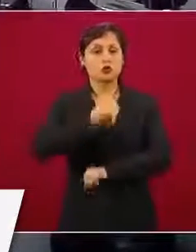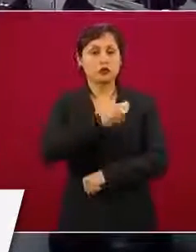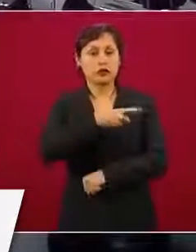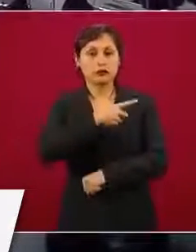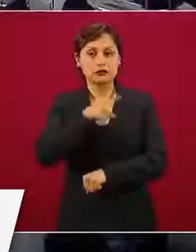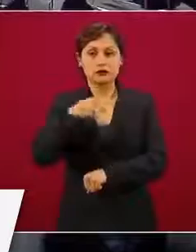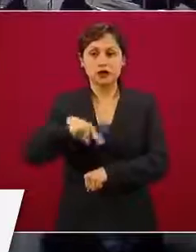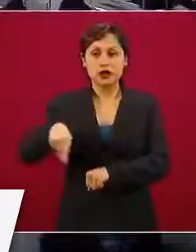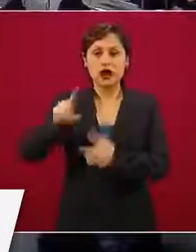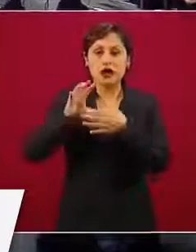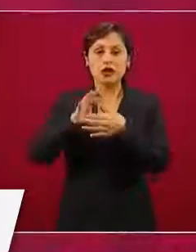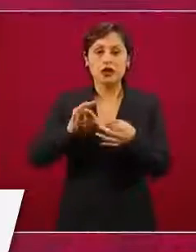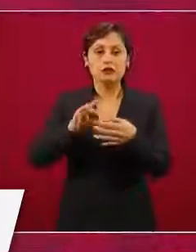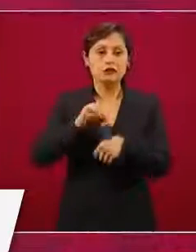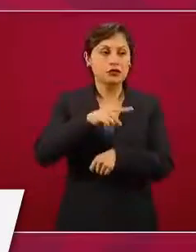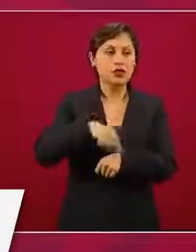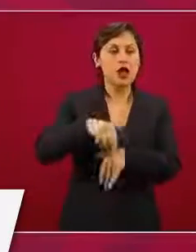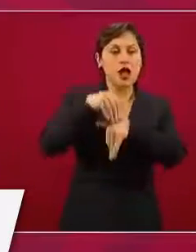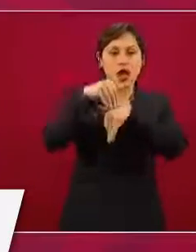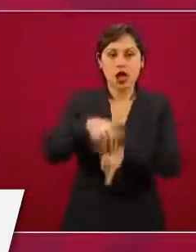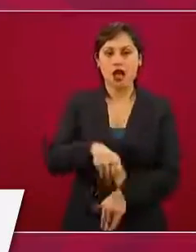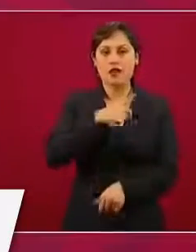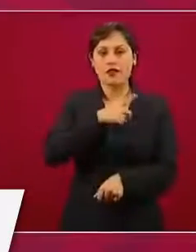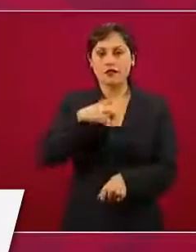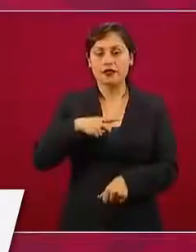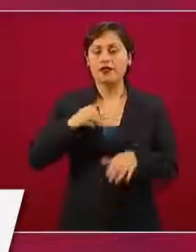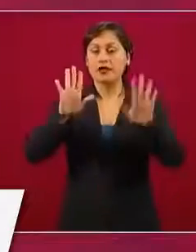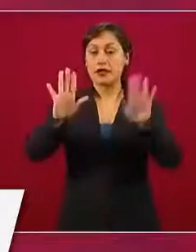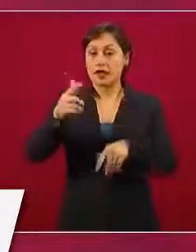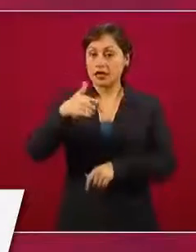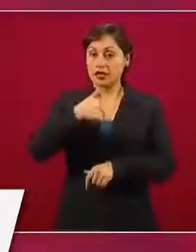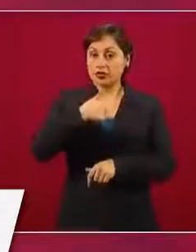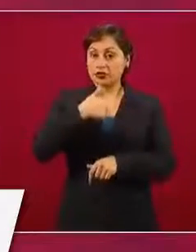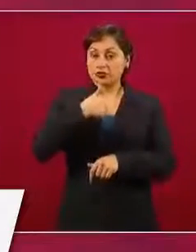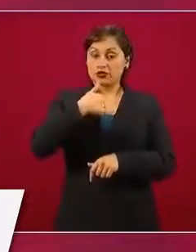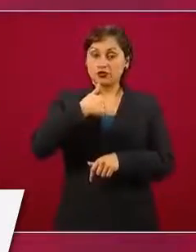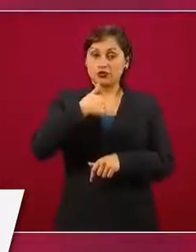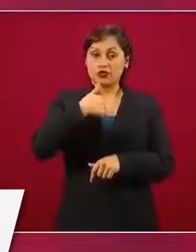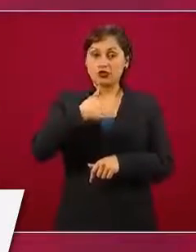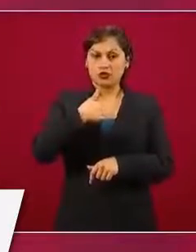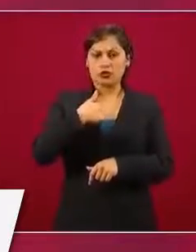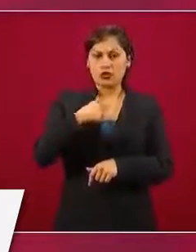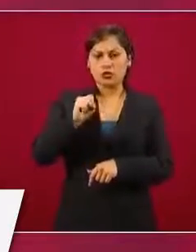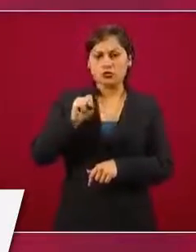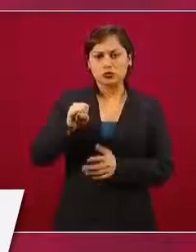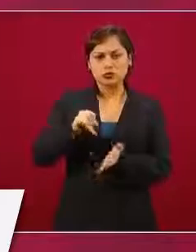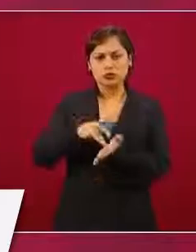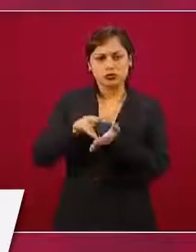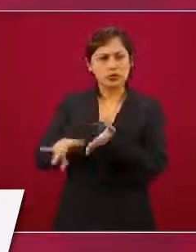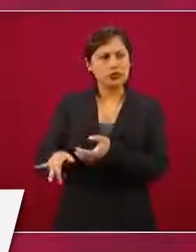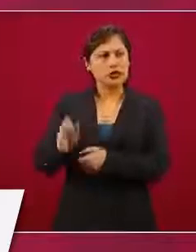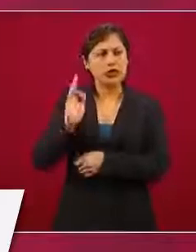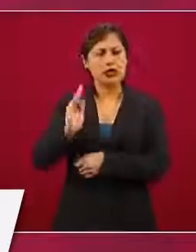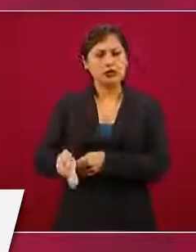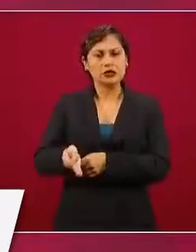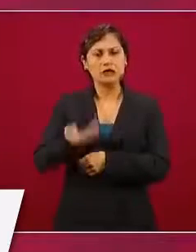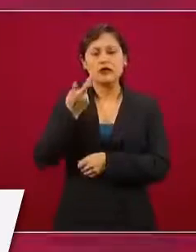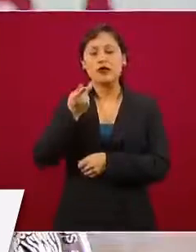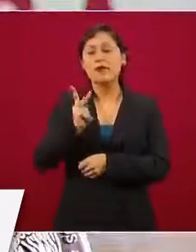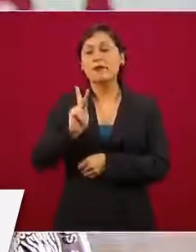Yo soy partidario, pero no es mi opinión. Lo que